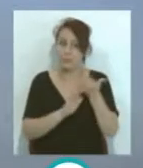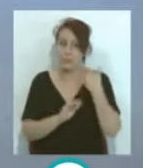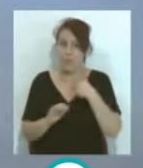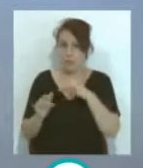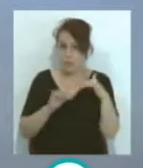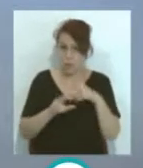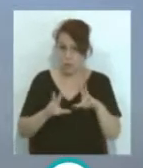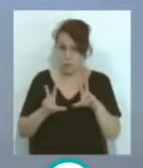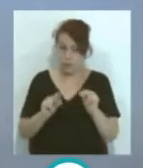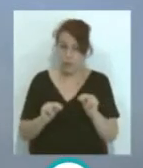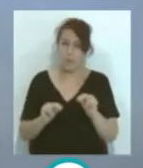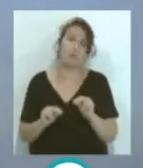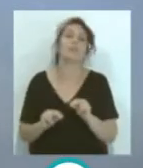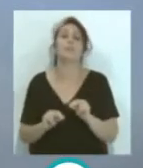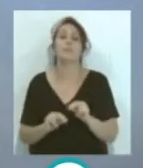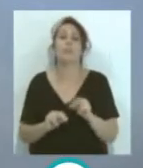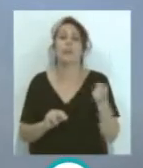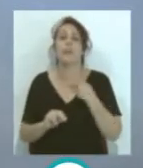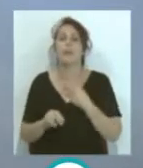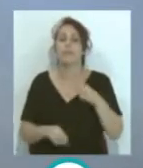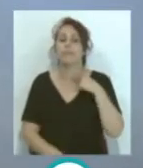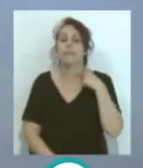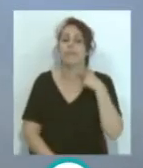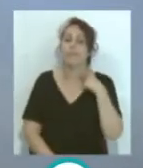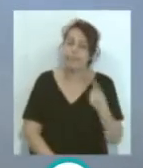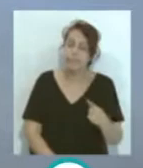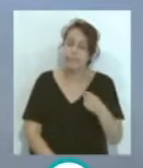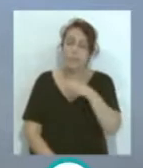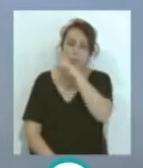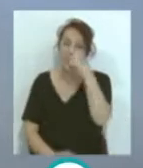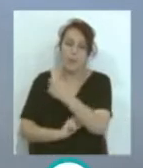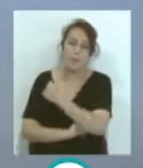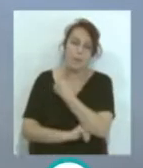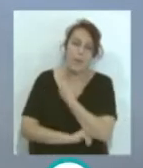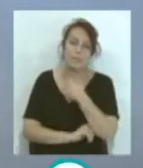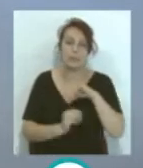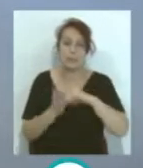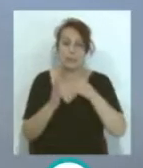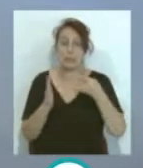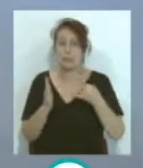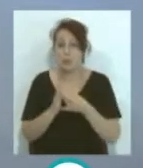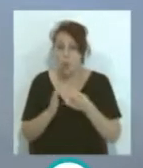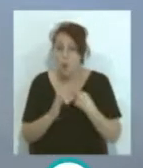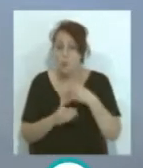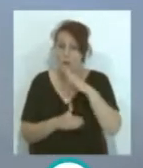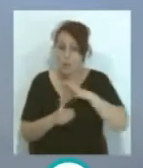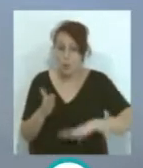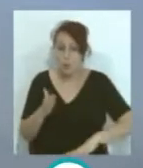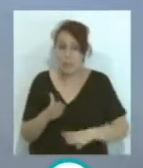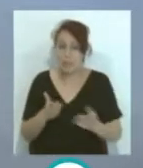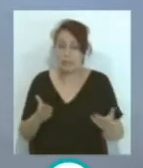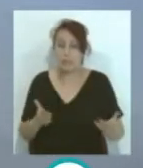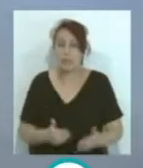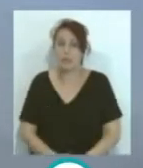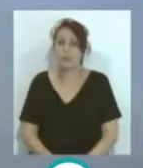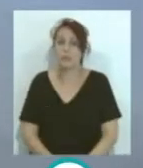terminado un partido... ...después de la derrota... ...ante el Real Madrid... ...el técnico... ...del FC Barcelona...